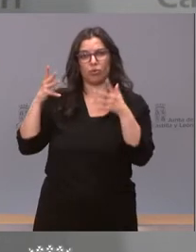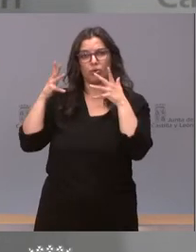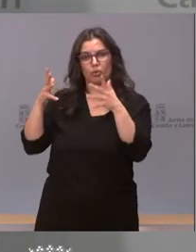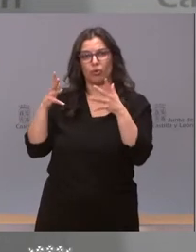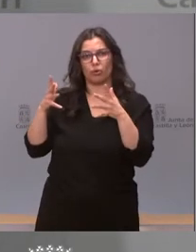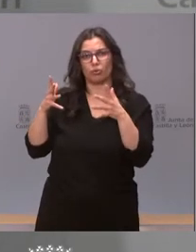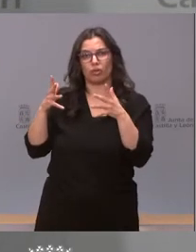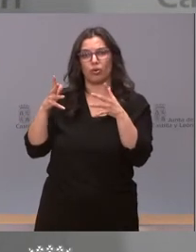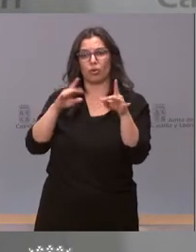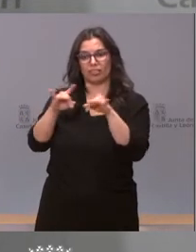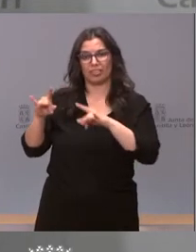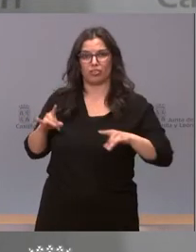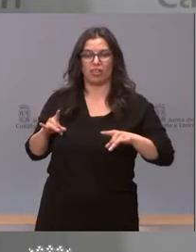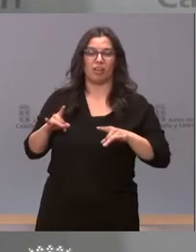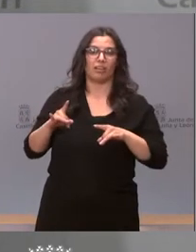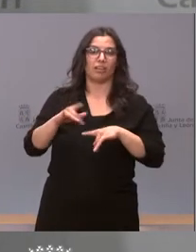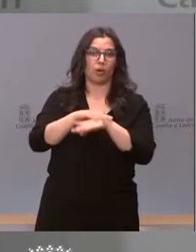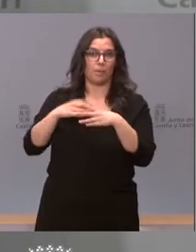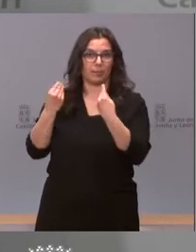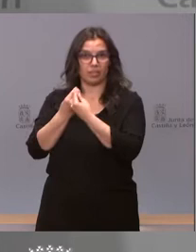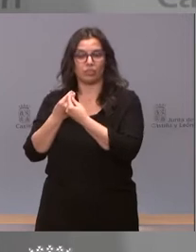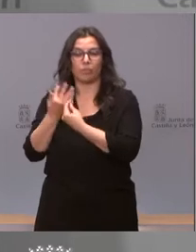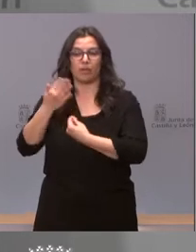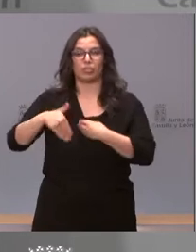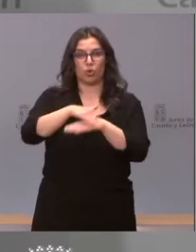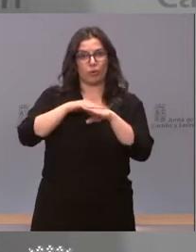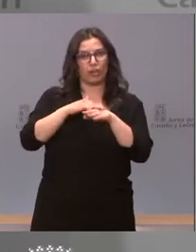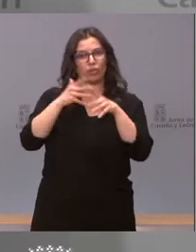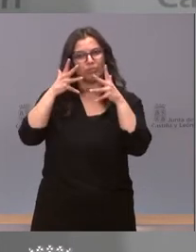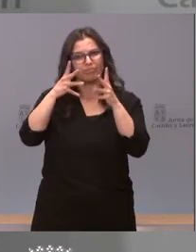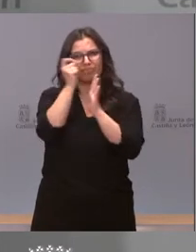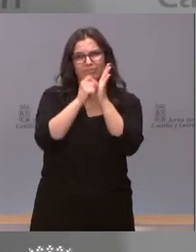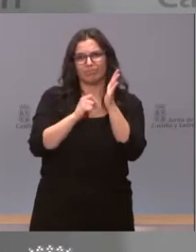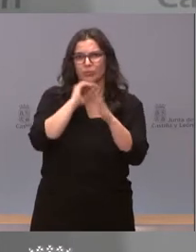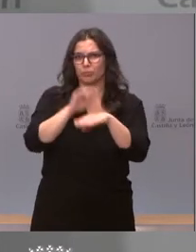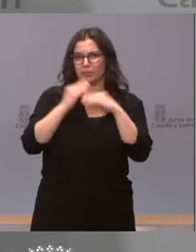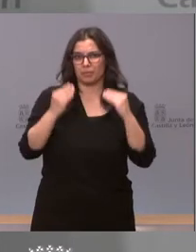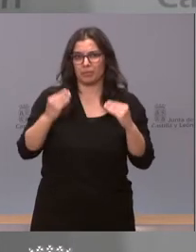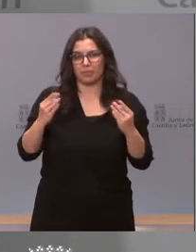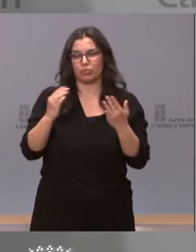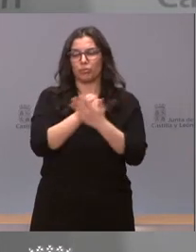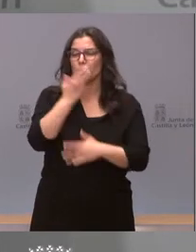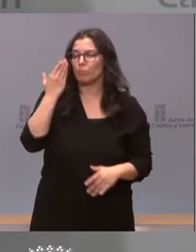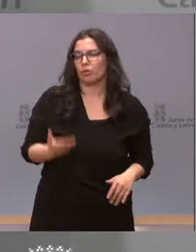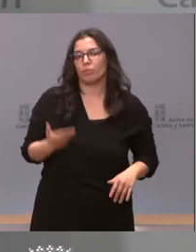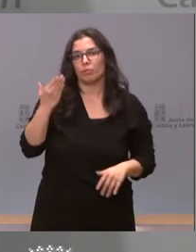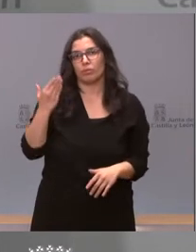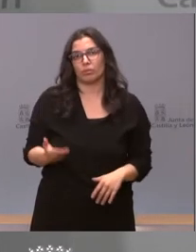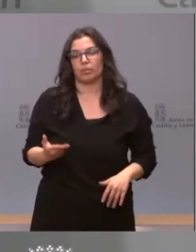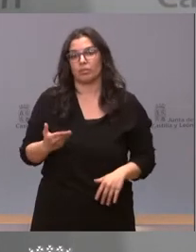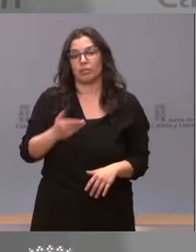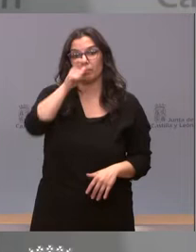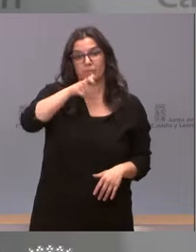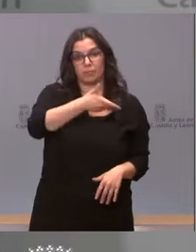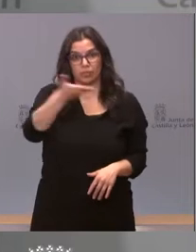Interterritorial de Sanidad y por parte del Gobierno. Es muy importante que los ciudadanos